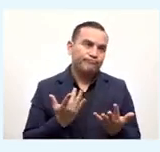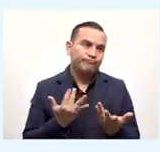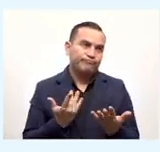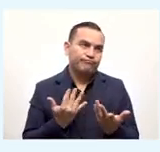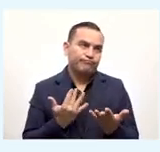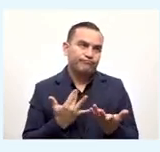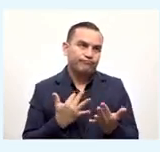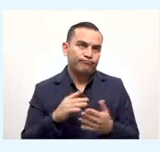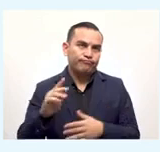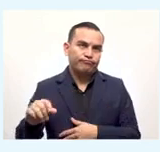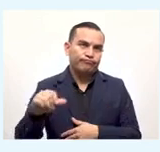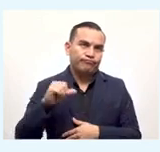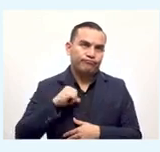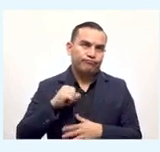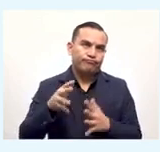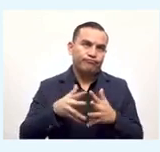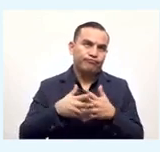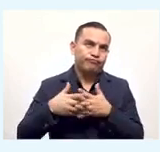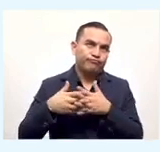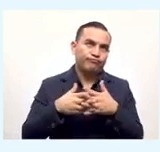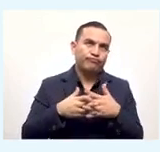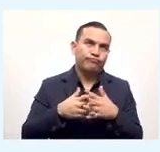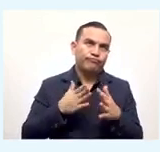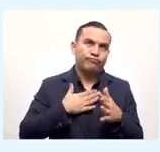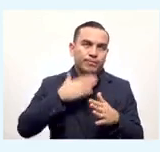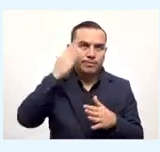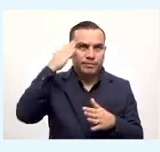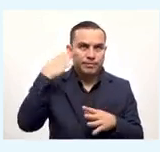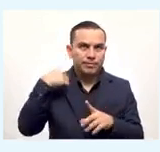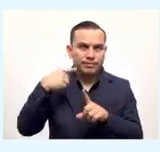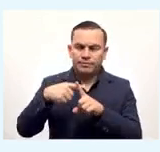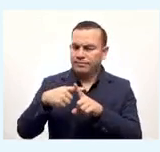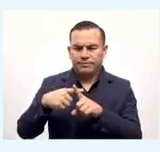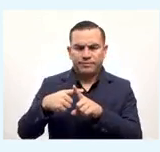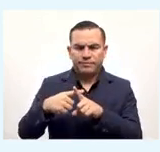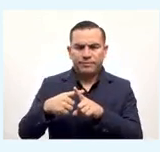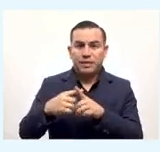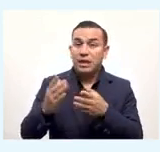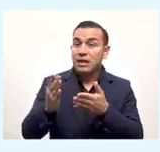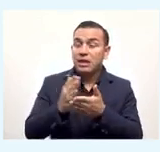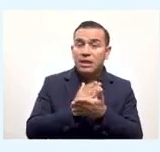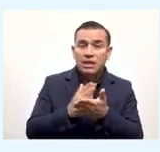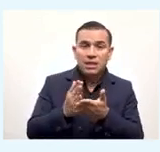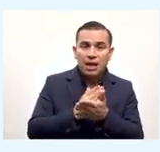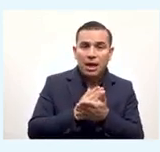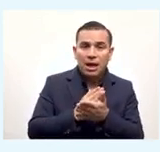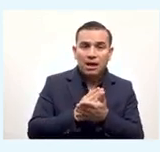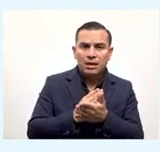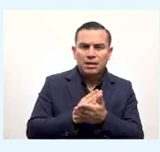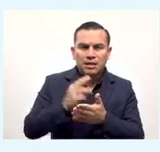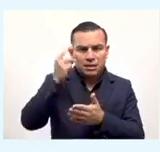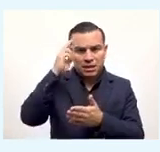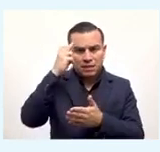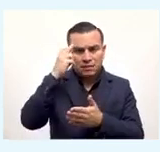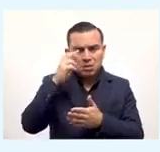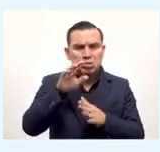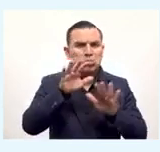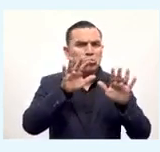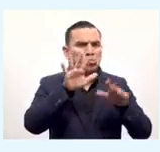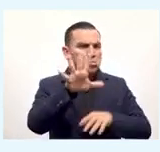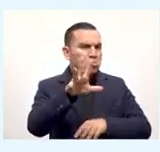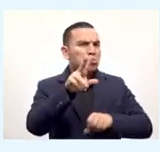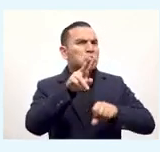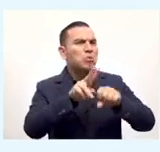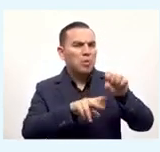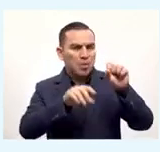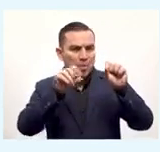una cola para tratar de cobrar el dinero no simplemente ya le llegó el dinero no hay mínimos puede ser una remesa ahí dice 10 dólares